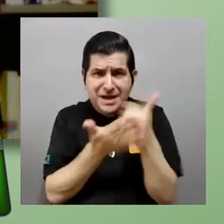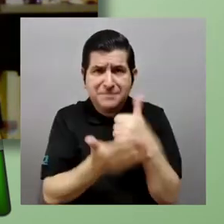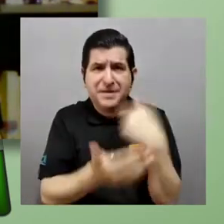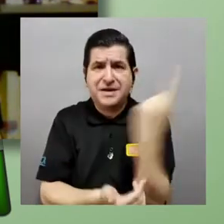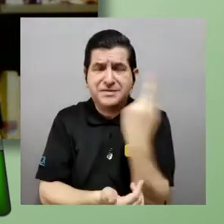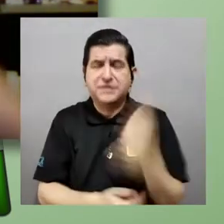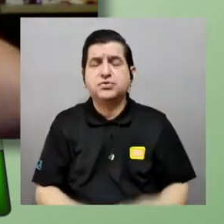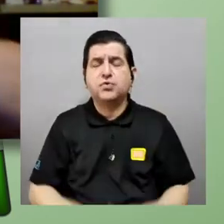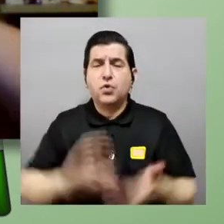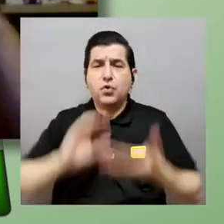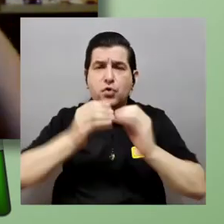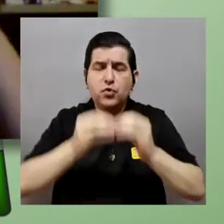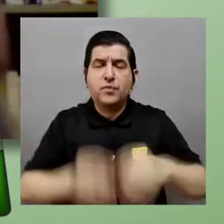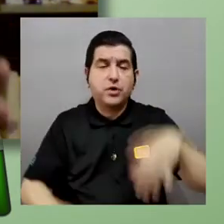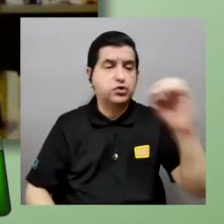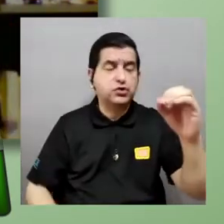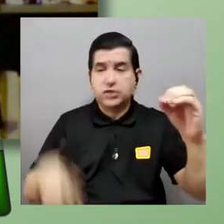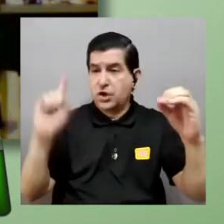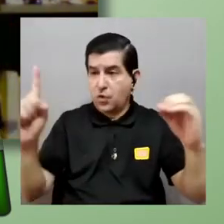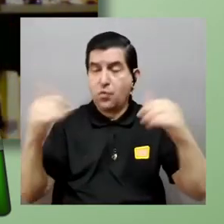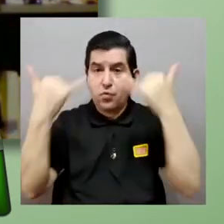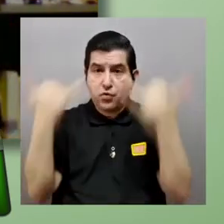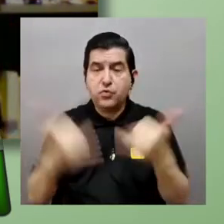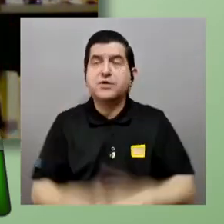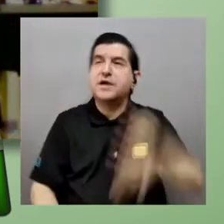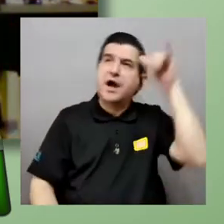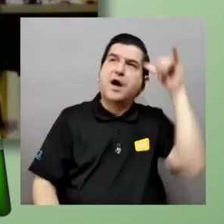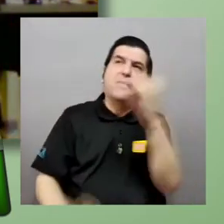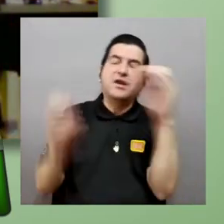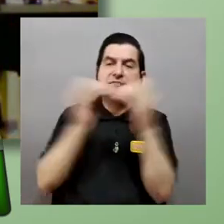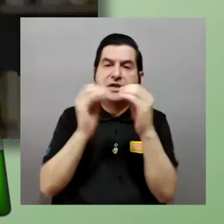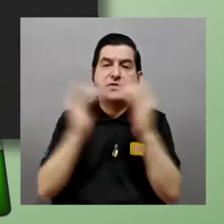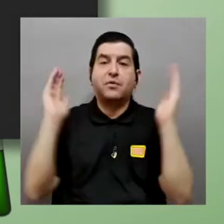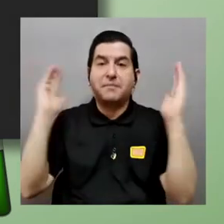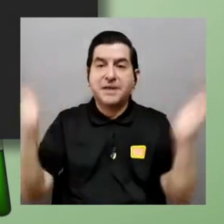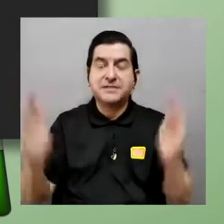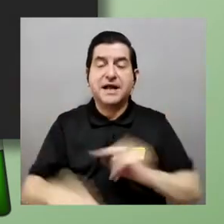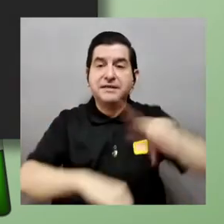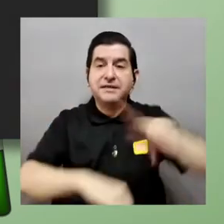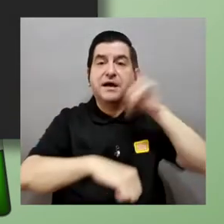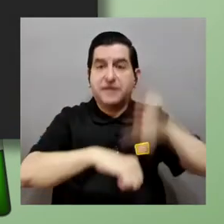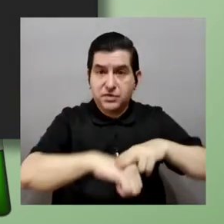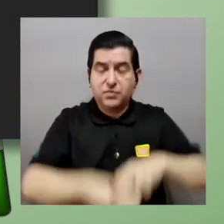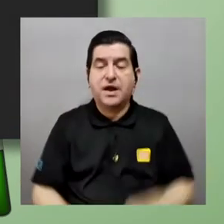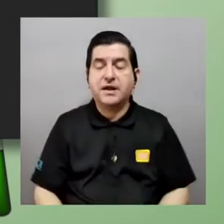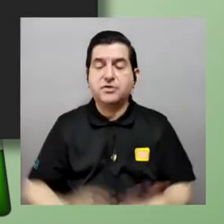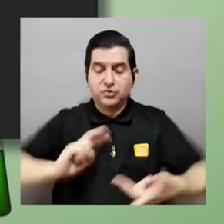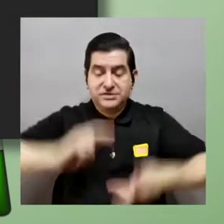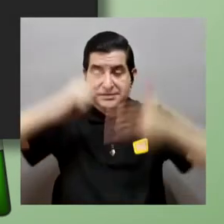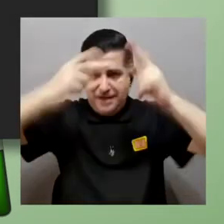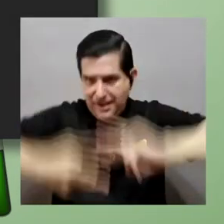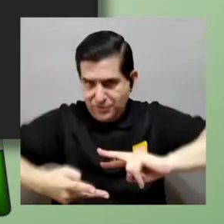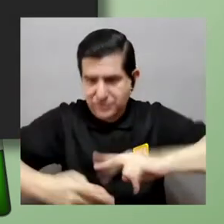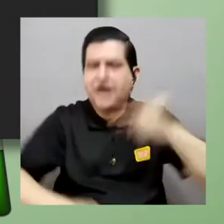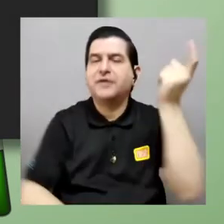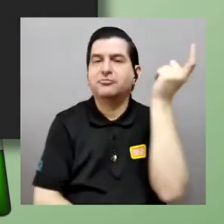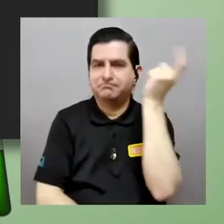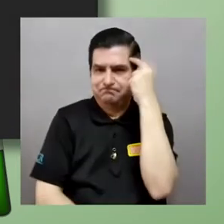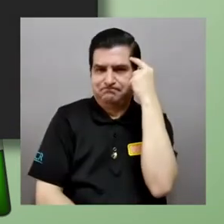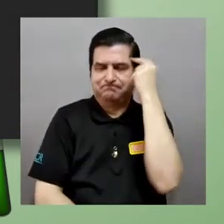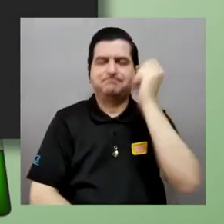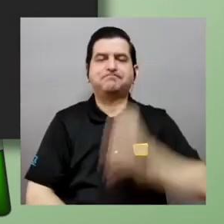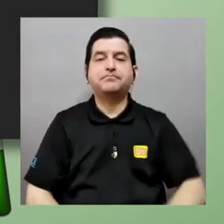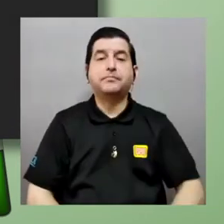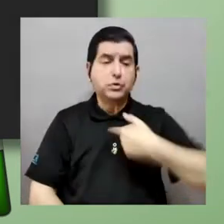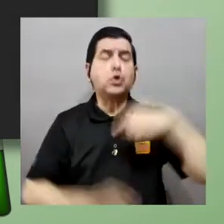y uno solo esos ya son un infinito más grande que el de los naturales entonces vamos a hacerlo por contradicción supongamos que yo sí puedo